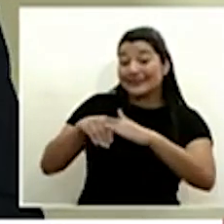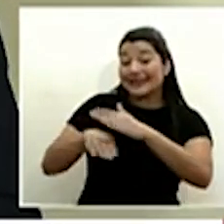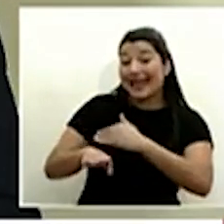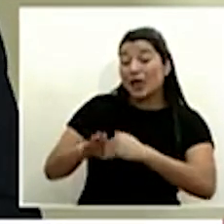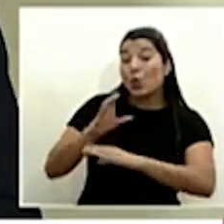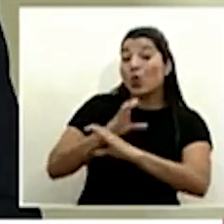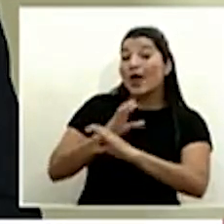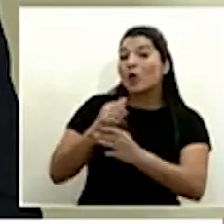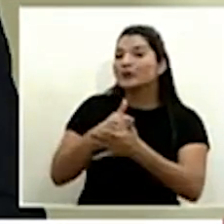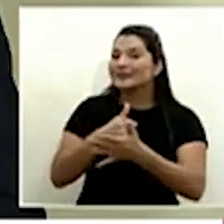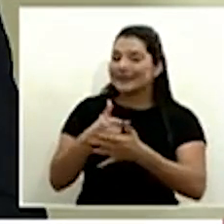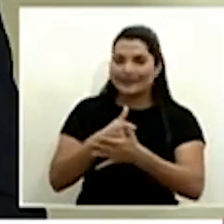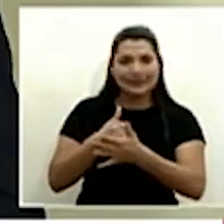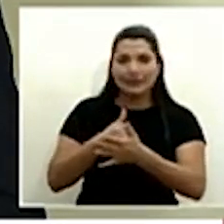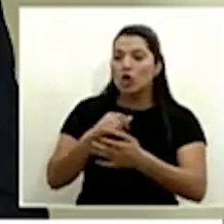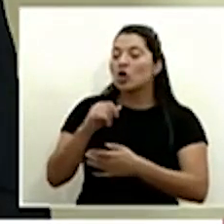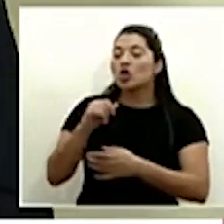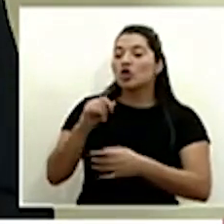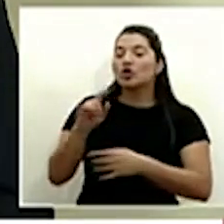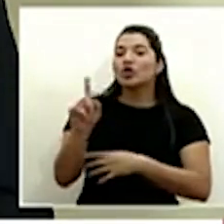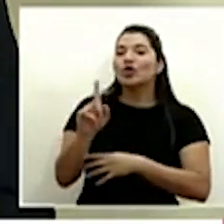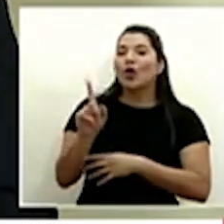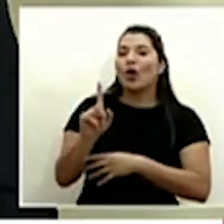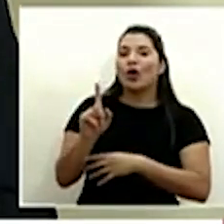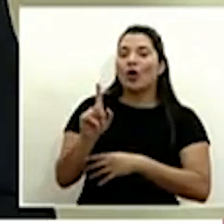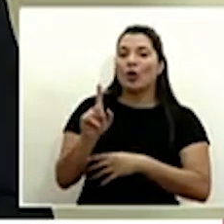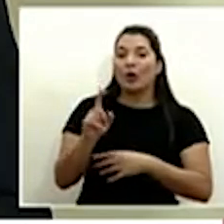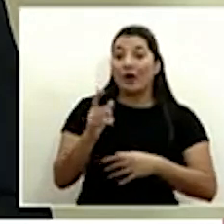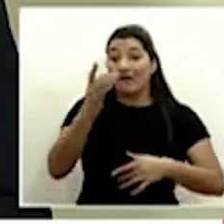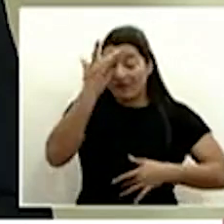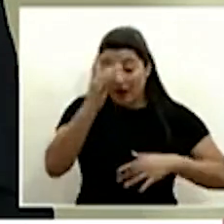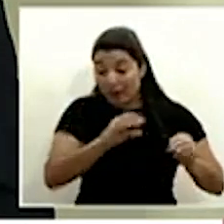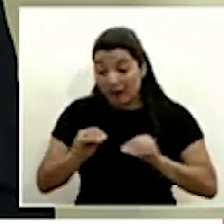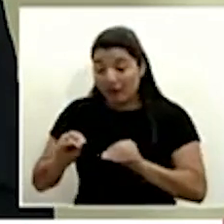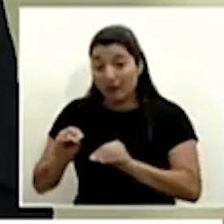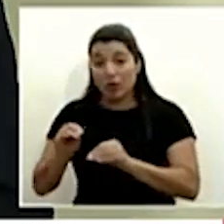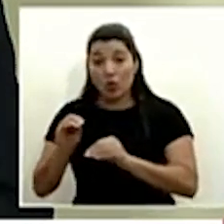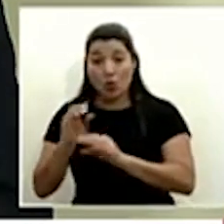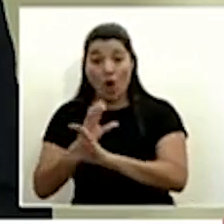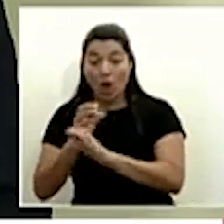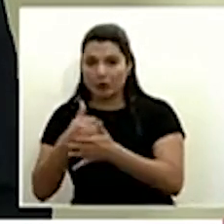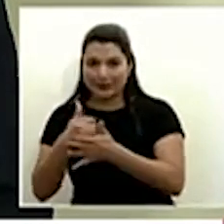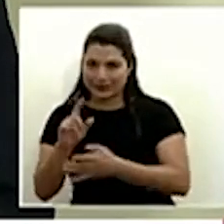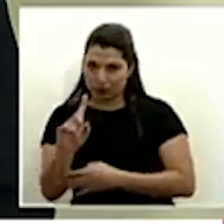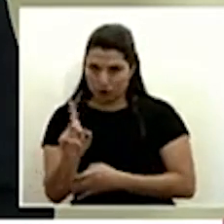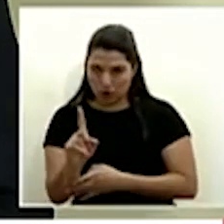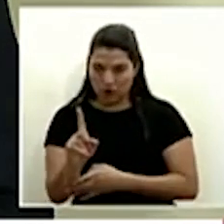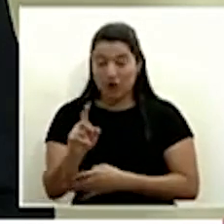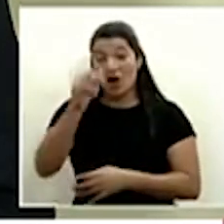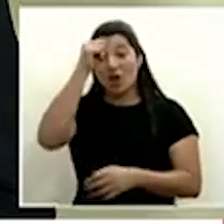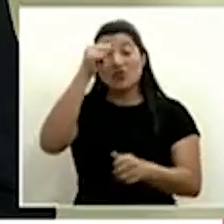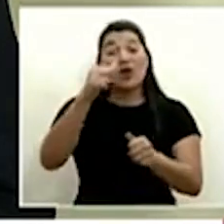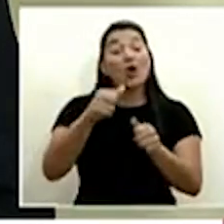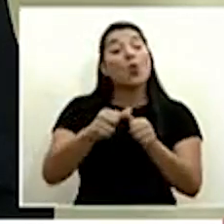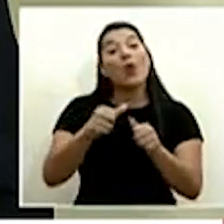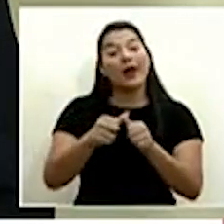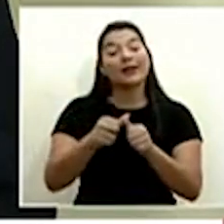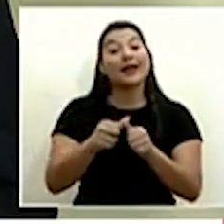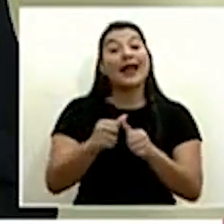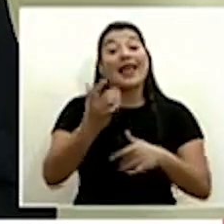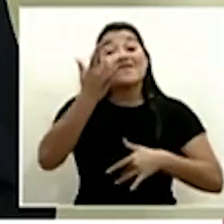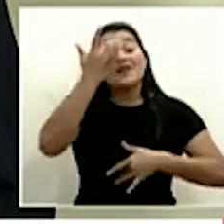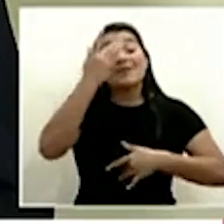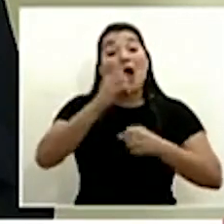inmediatamente como surgen los casos o sea después de que surgen los casos recordemos que incluso la complicación con el COVID-19